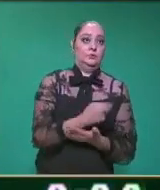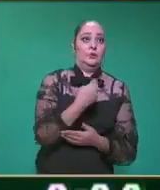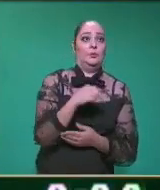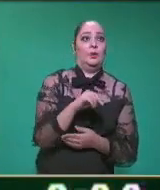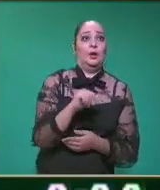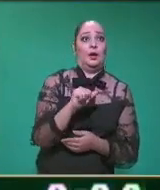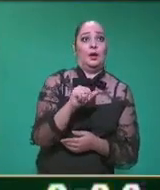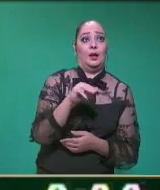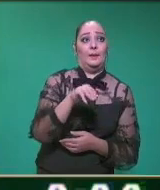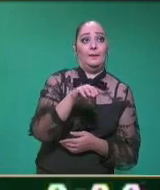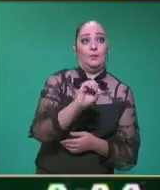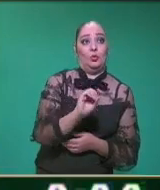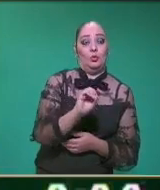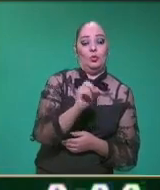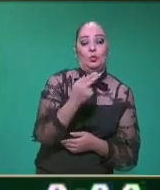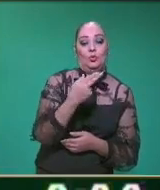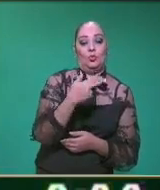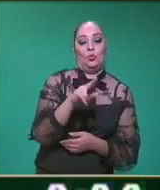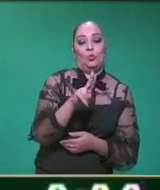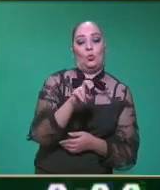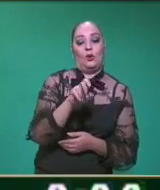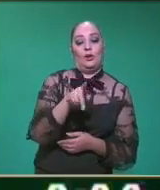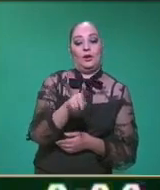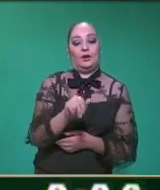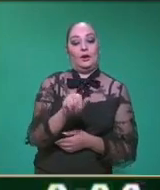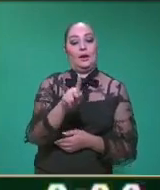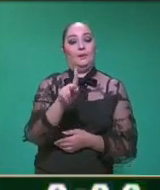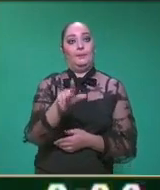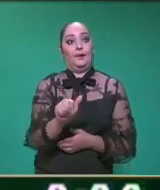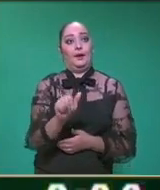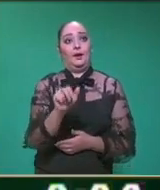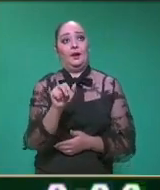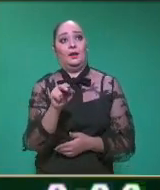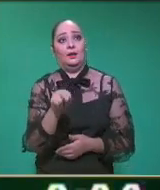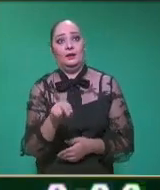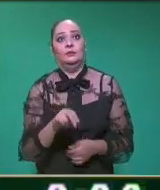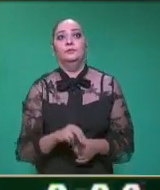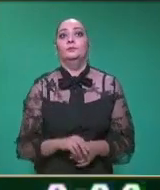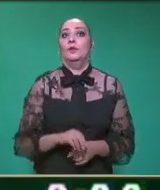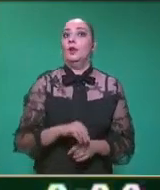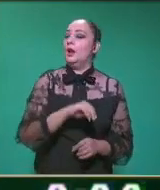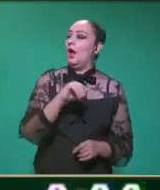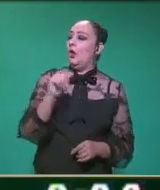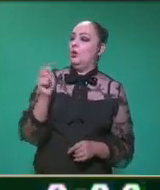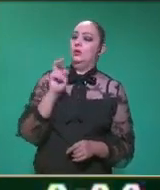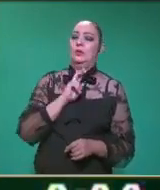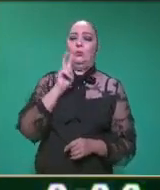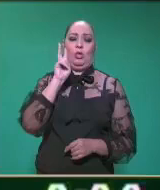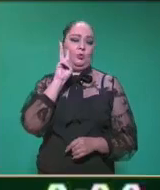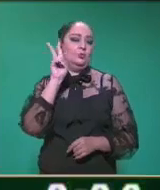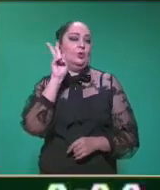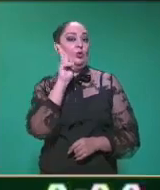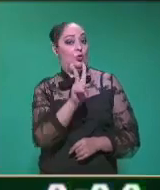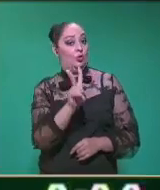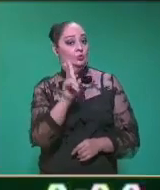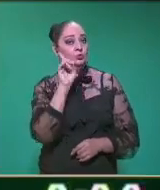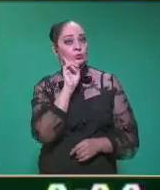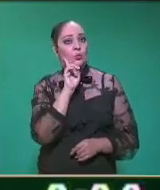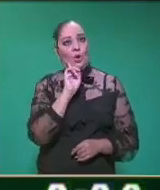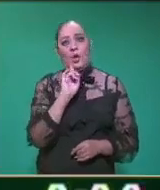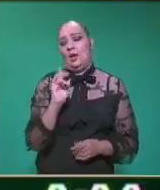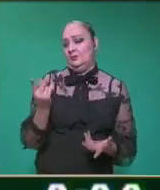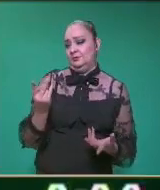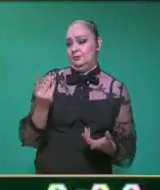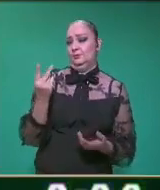huecapa. ¿Ok? Bueno, vamos a ver la siguiente imagen. Ahí podemos observar a dos personas.